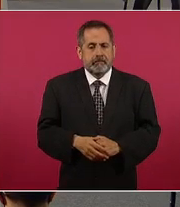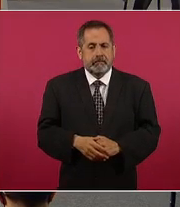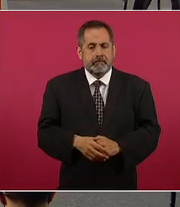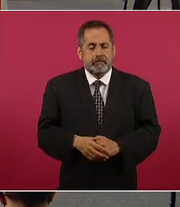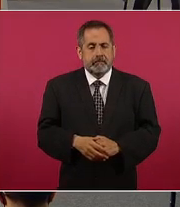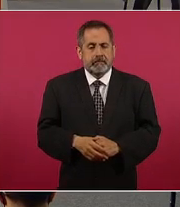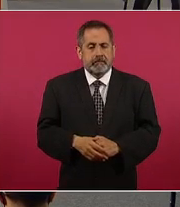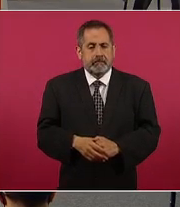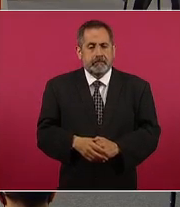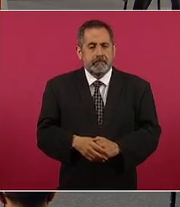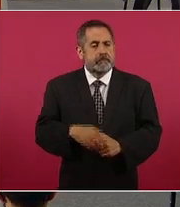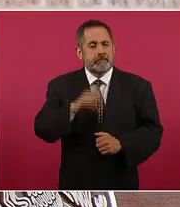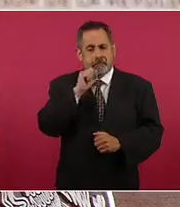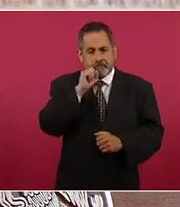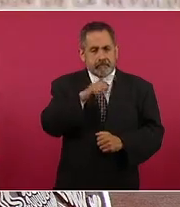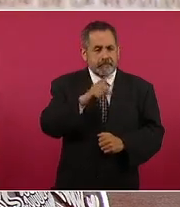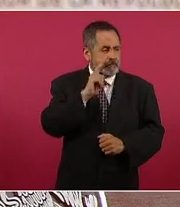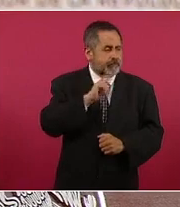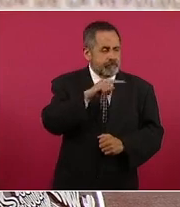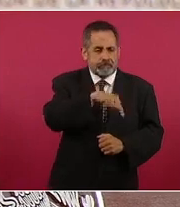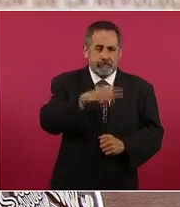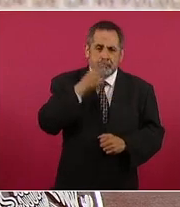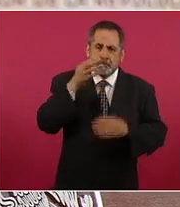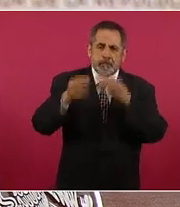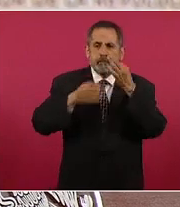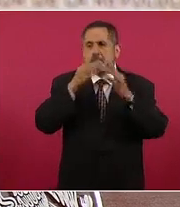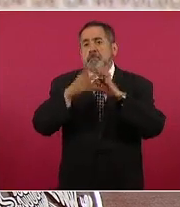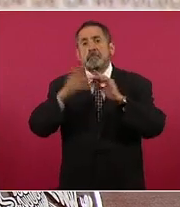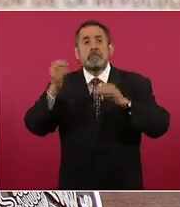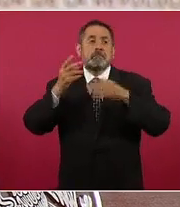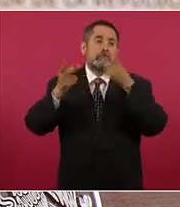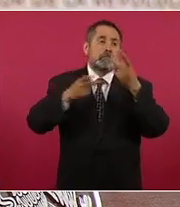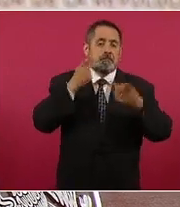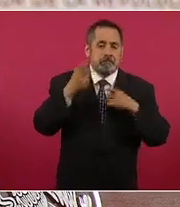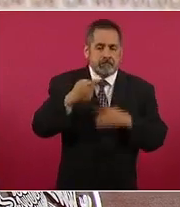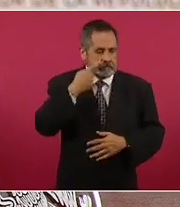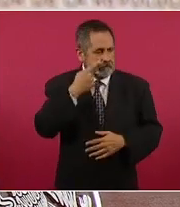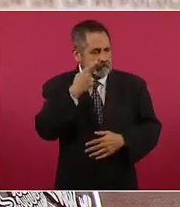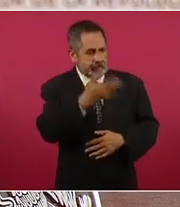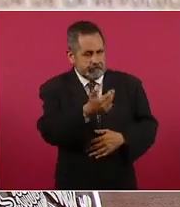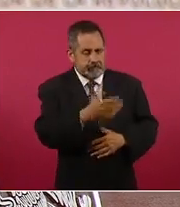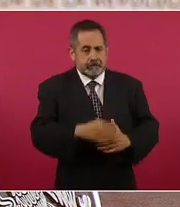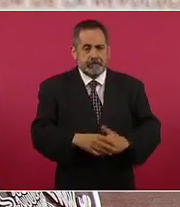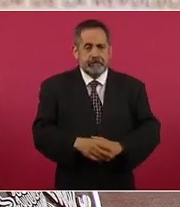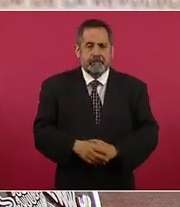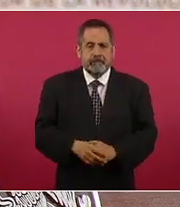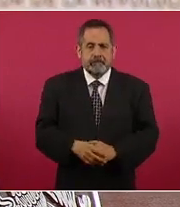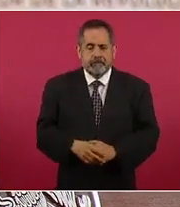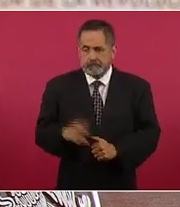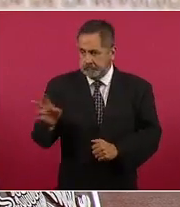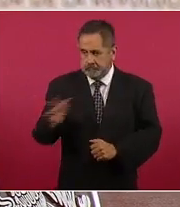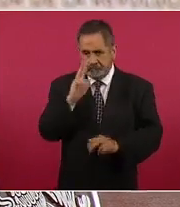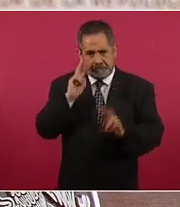están también los discursos vamos a que